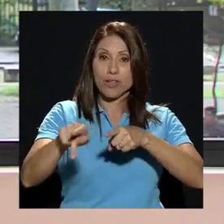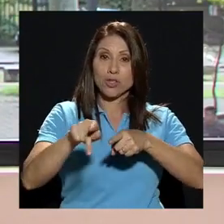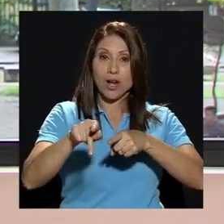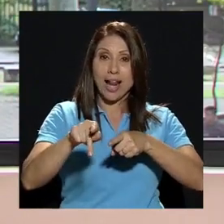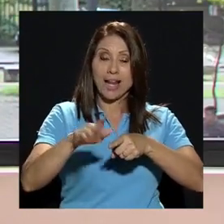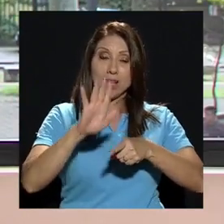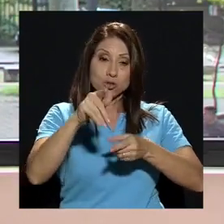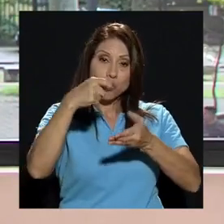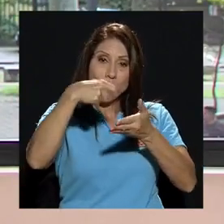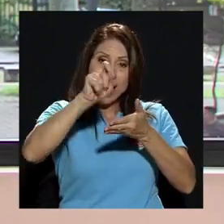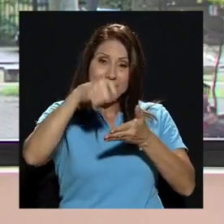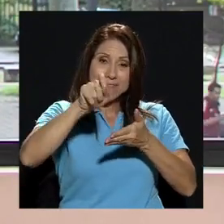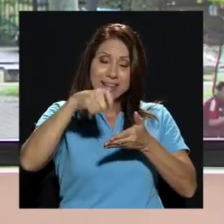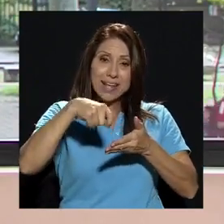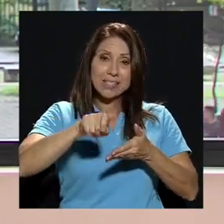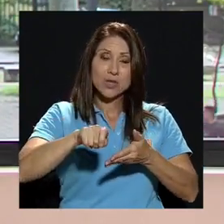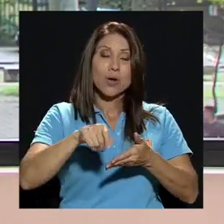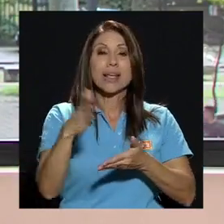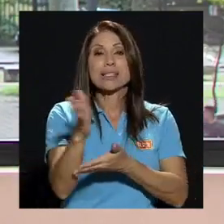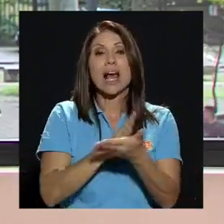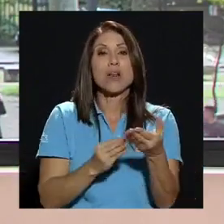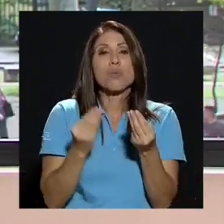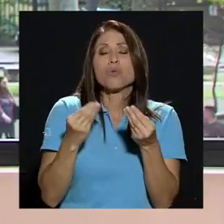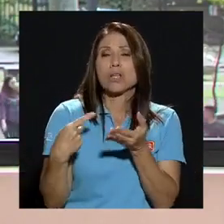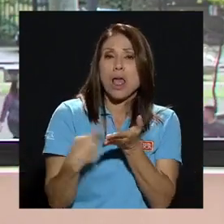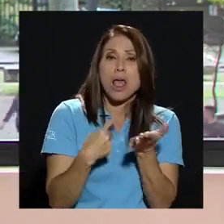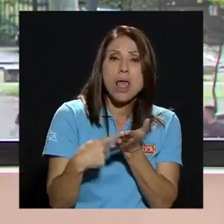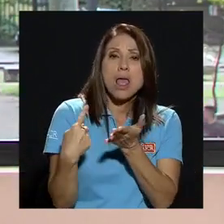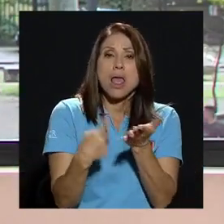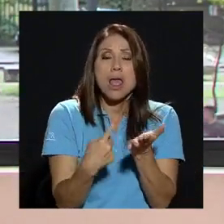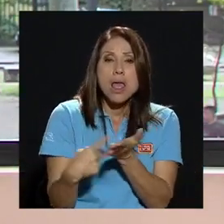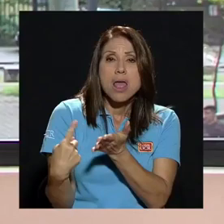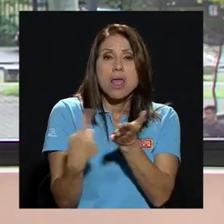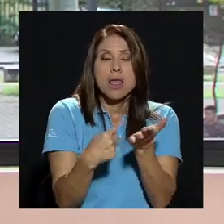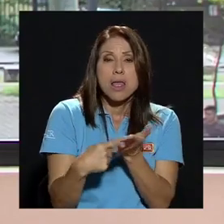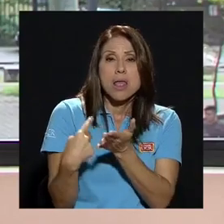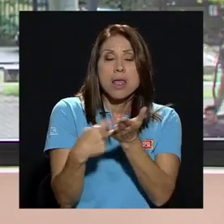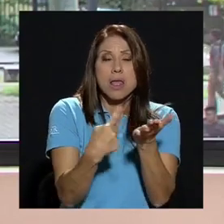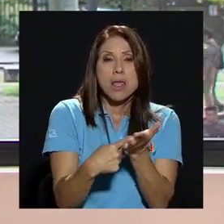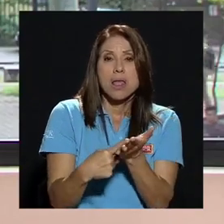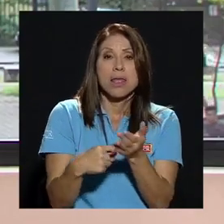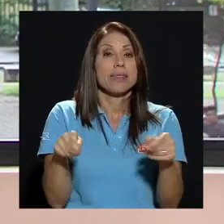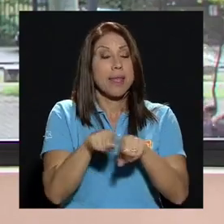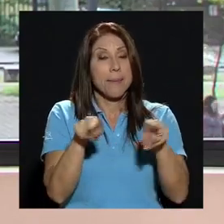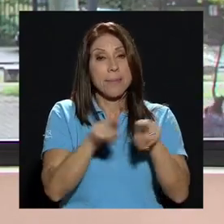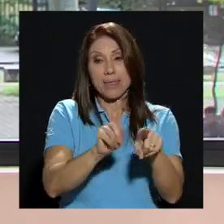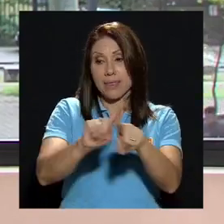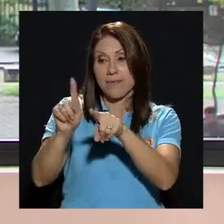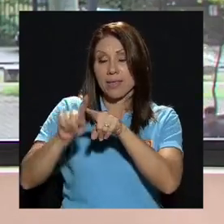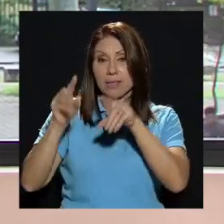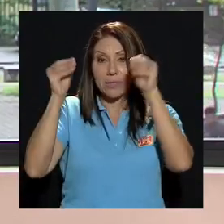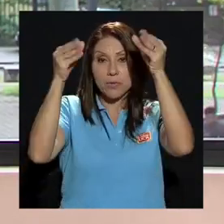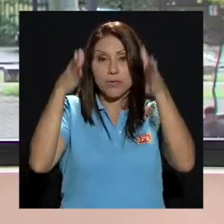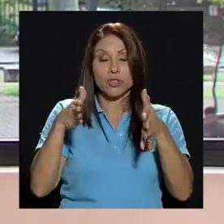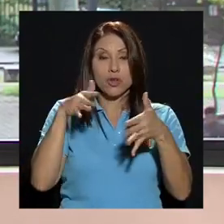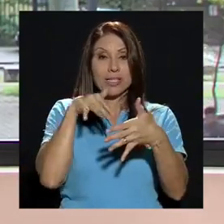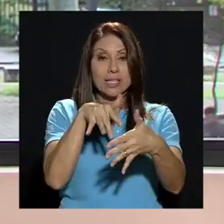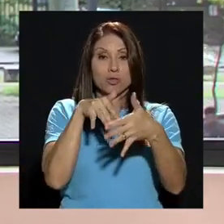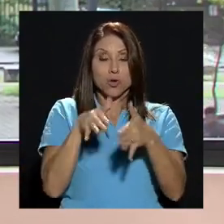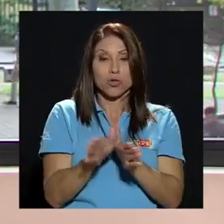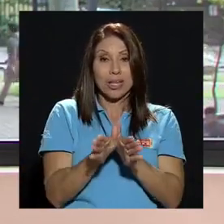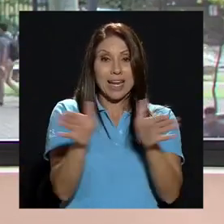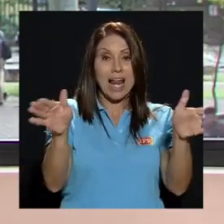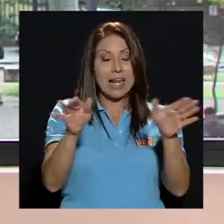generado mucha polémica de hecho ha habido un manifiesto de parte de los profesores de estudios generales es un manifiesto bastante